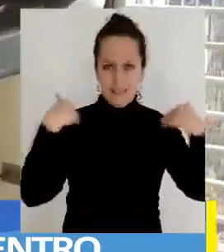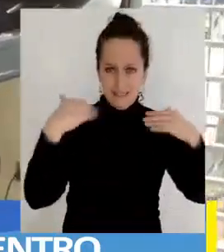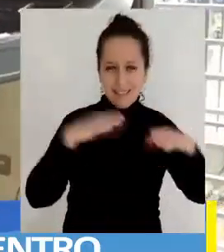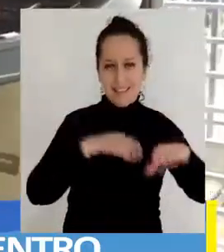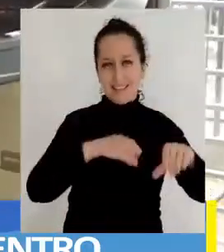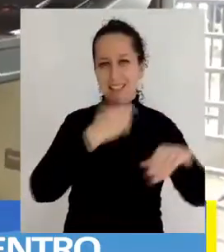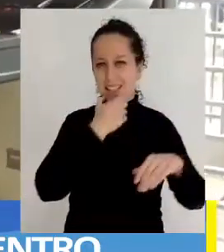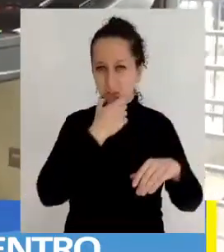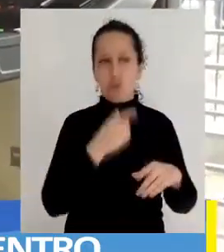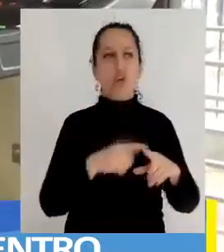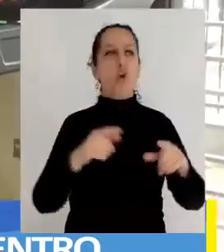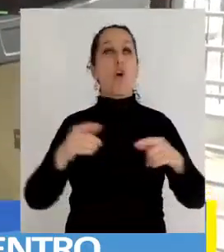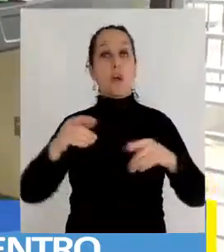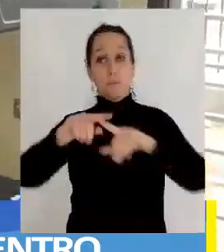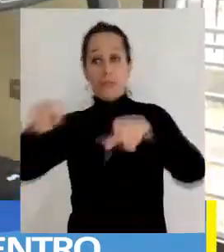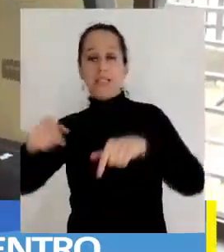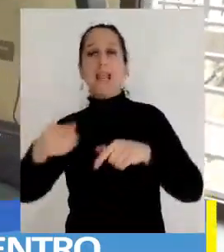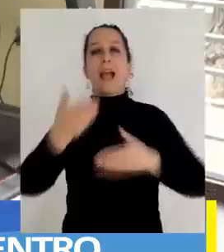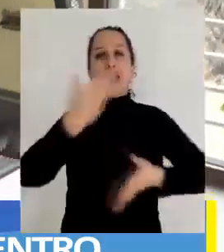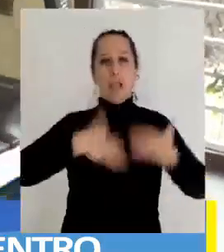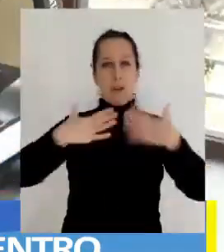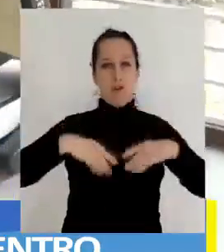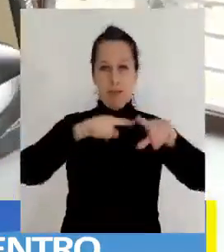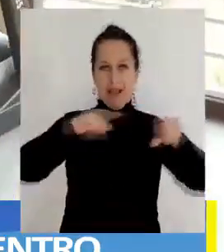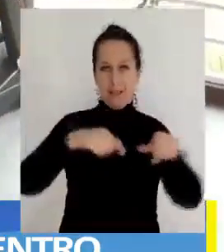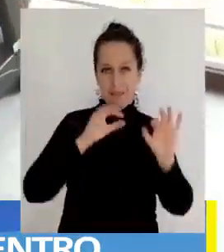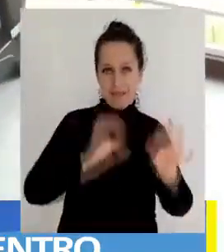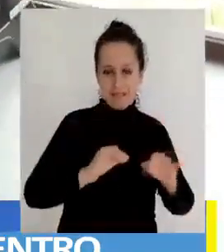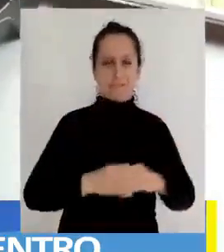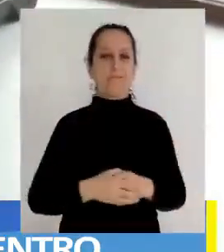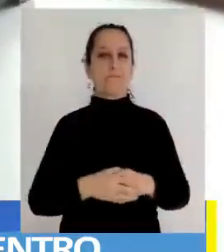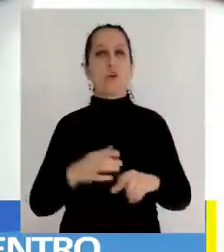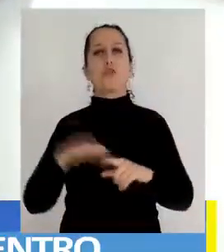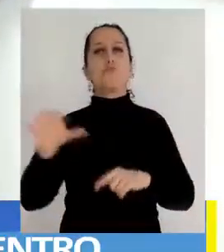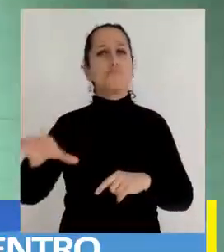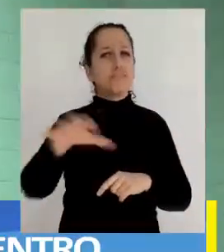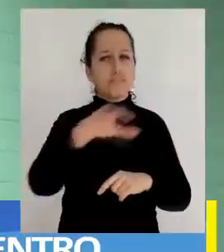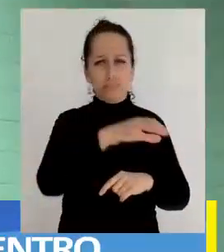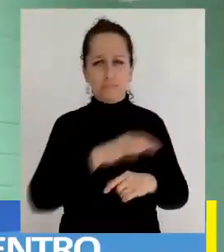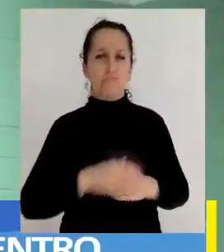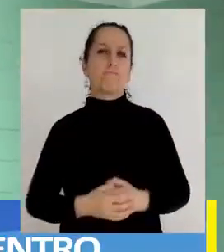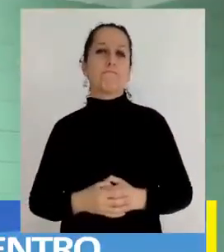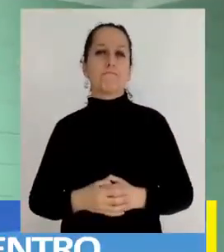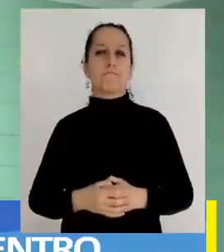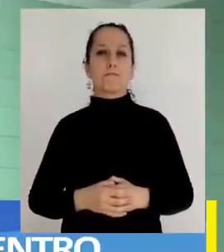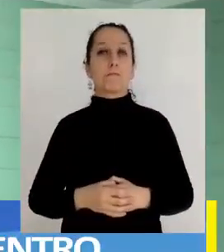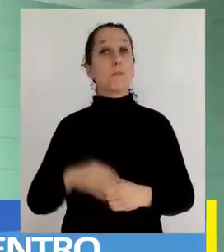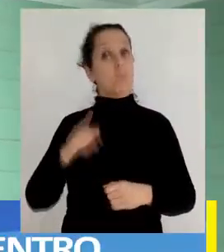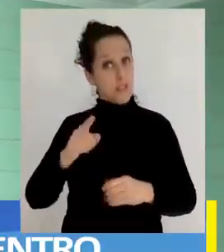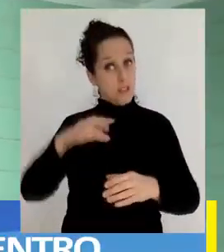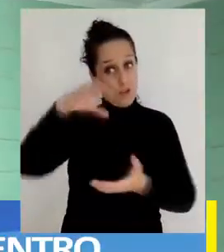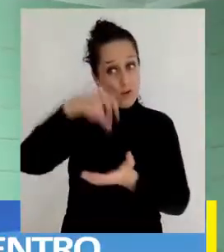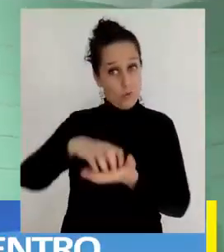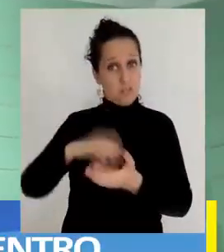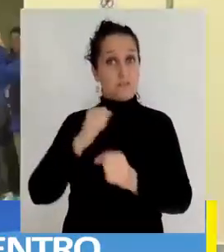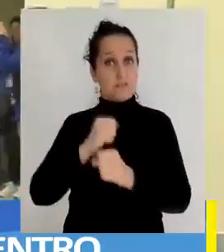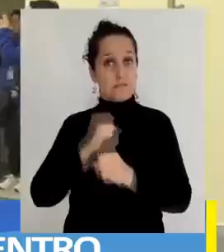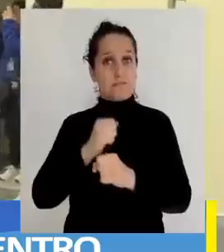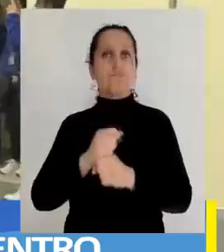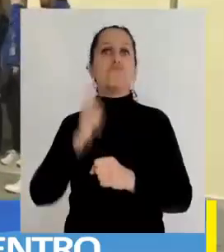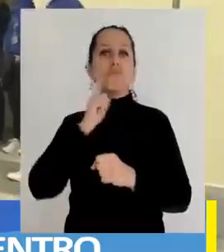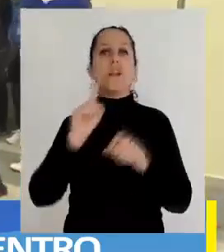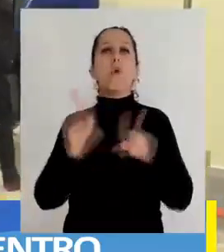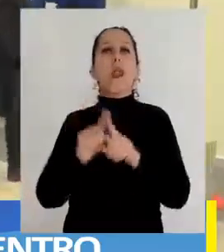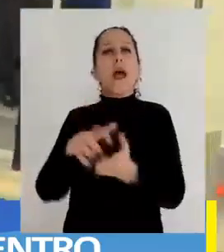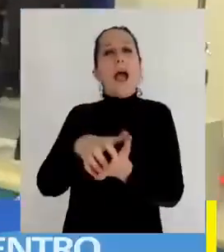kinésica, camarines para la piscina temperada, área de servicio, además de ser un edificio de funcionamiento